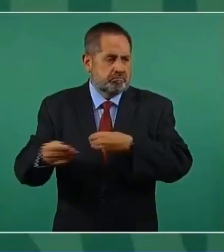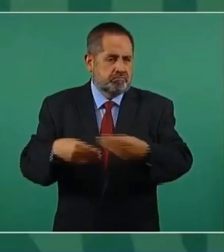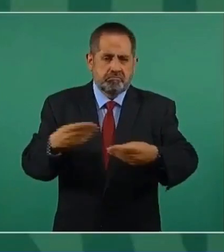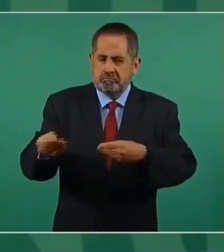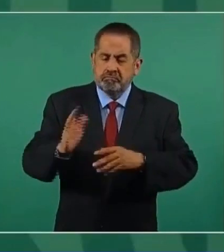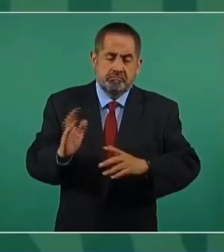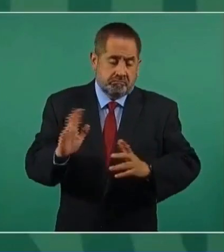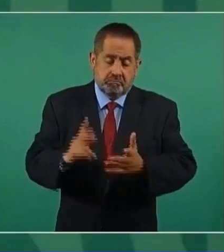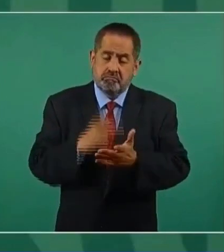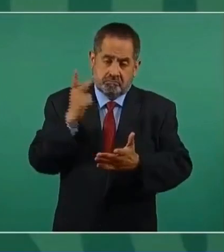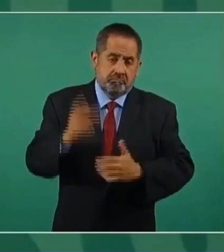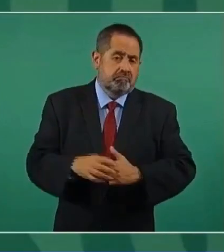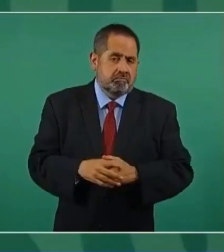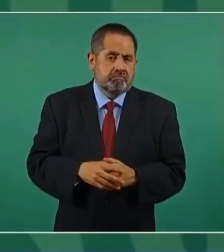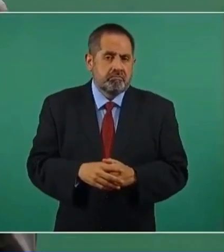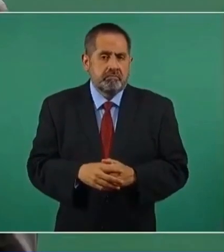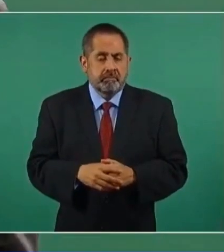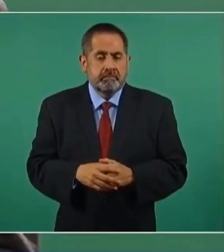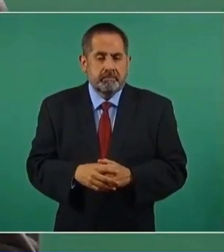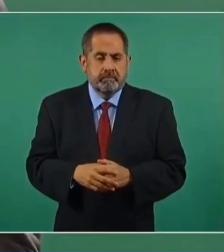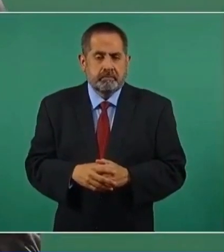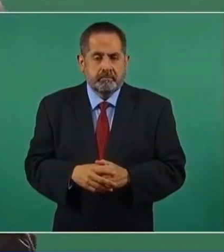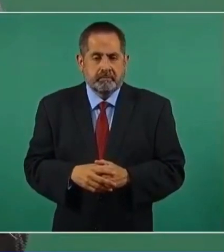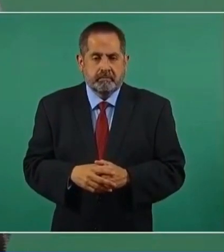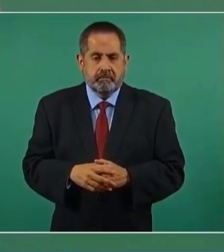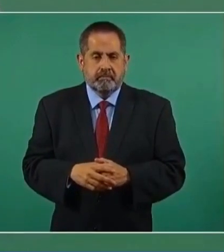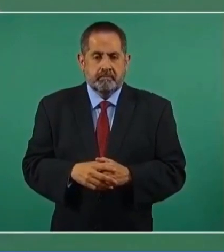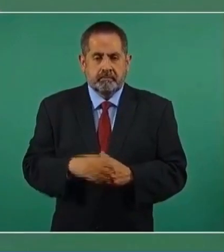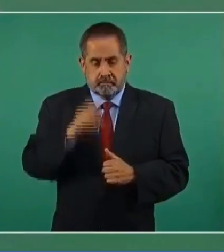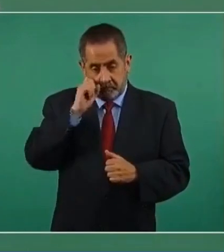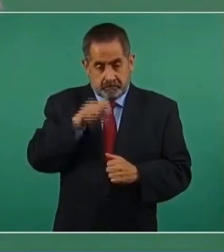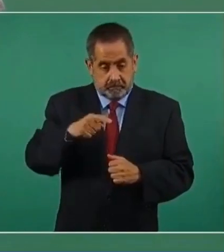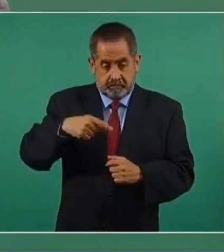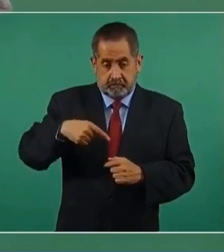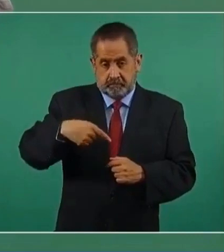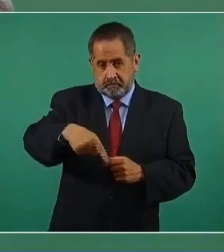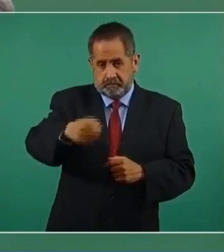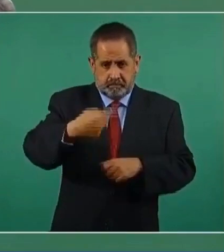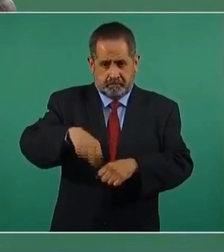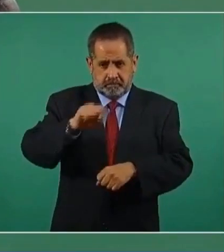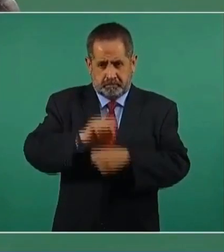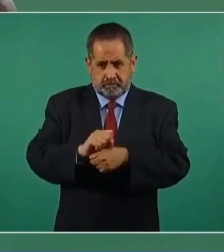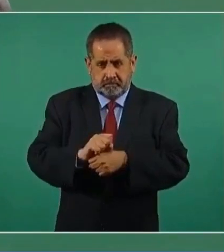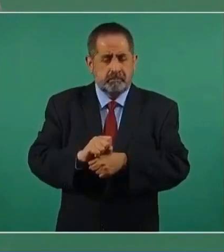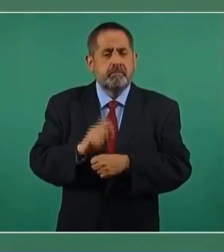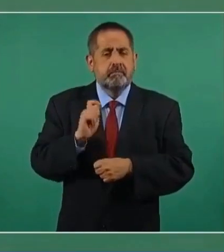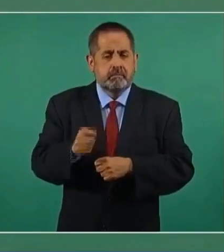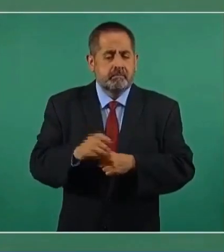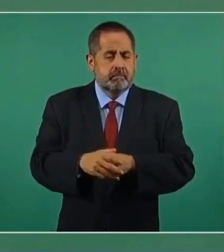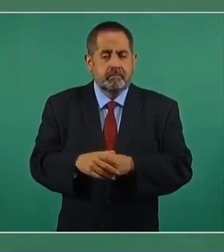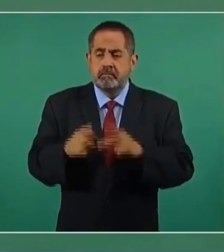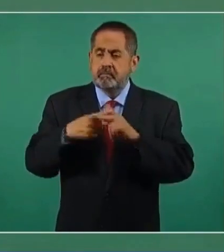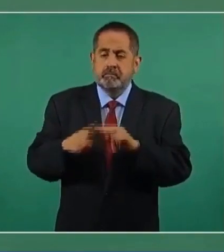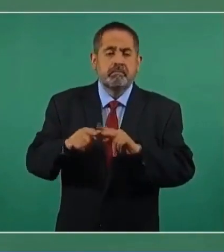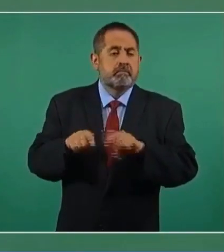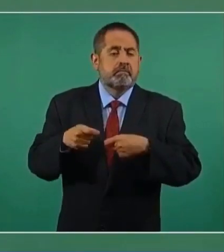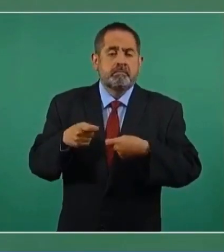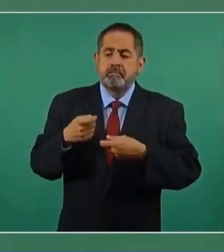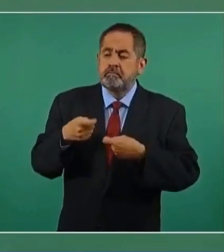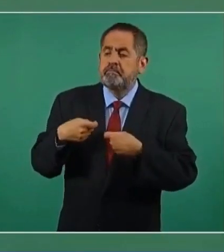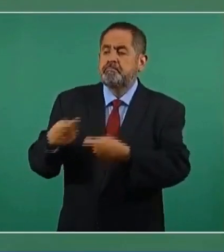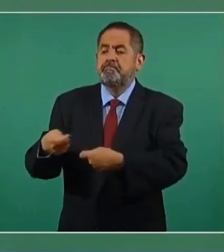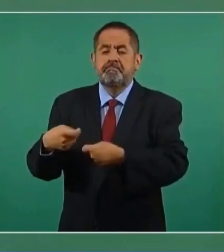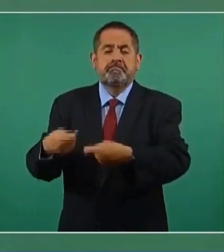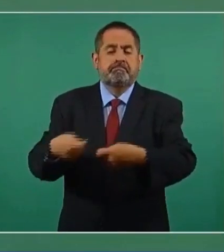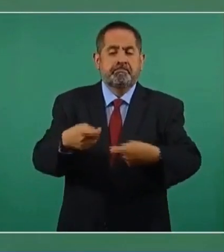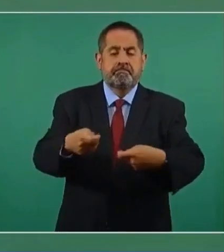Y a finales de esta semana comienza la entrega de